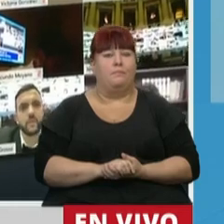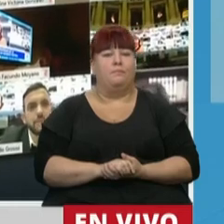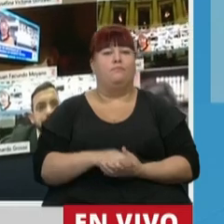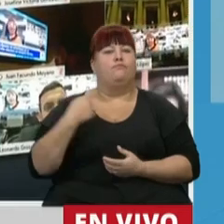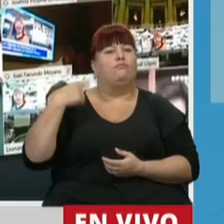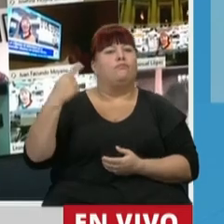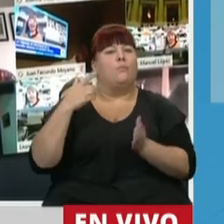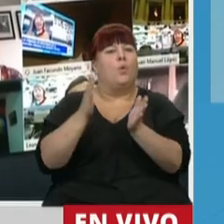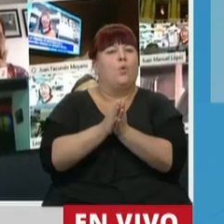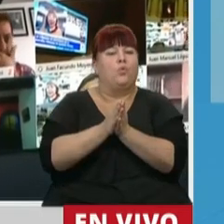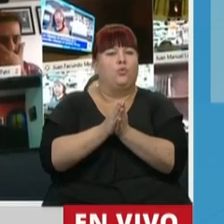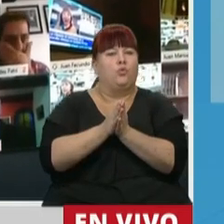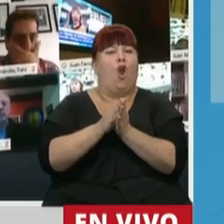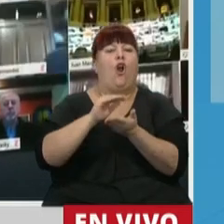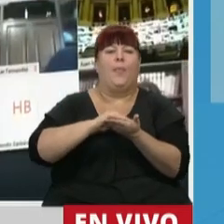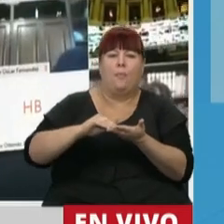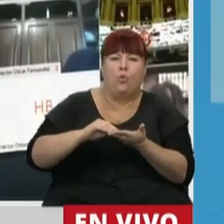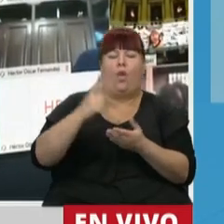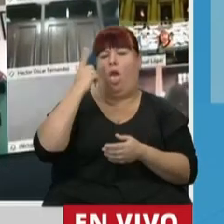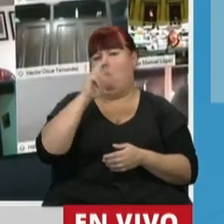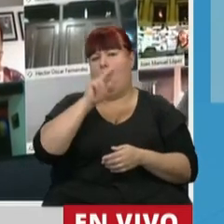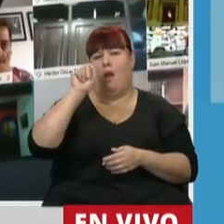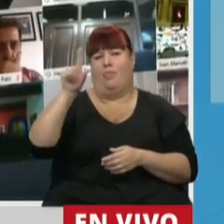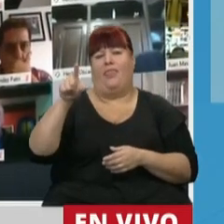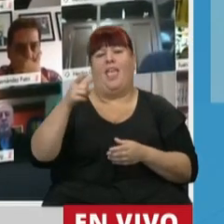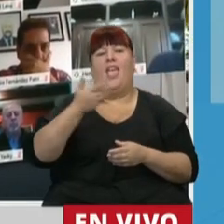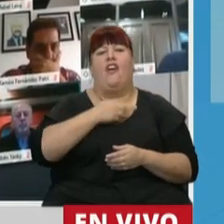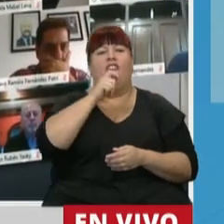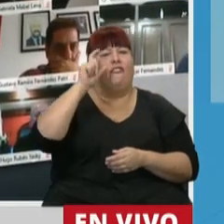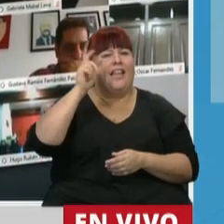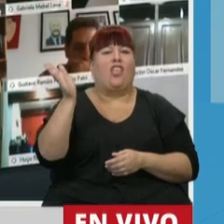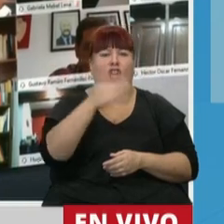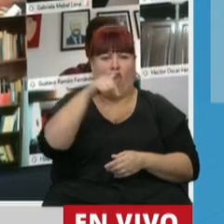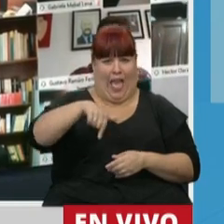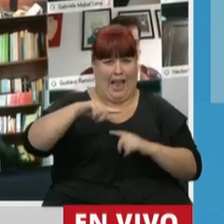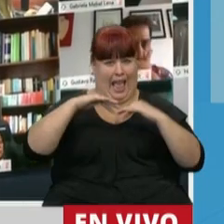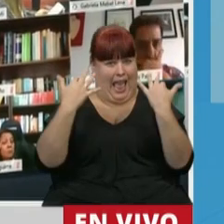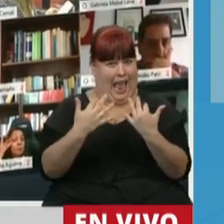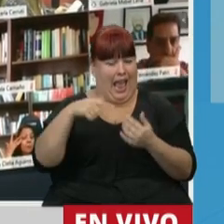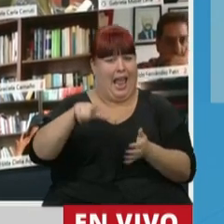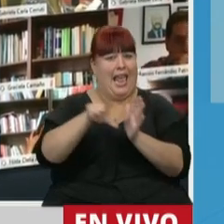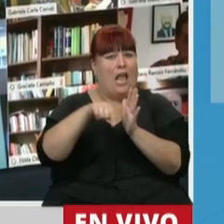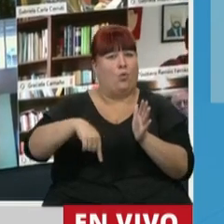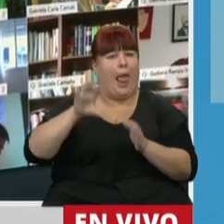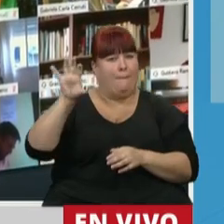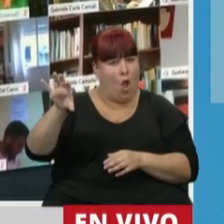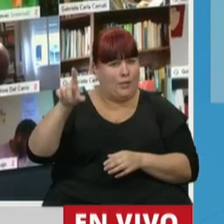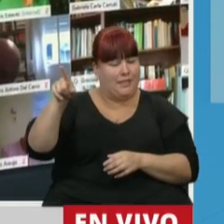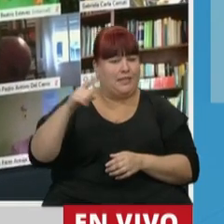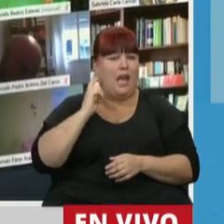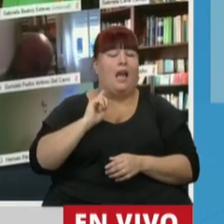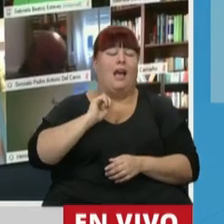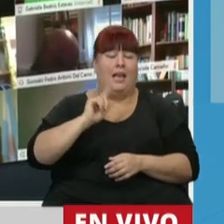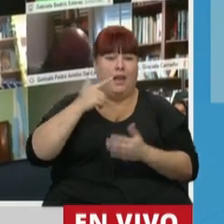compartiendo con legisladoras y legisladoras del Frente de Todos, acá en la legislatura provincial, esta